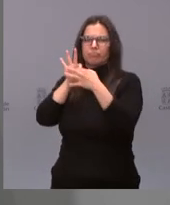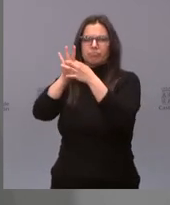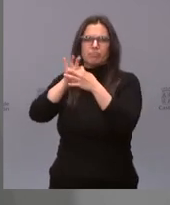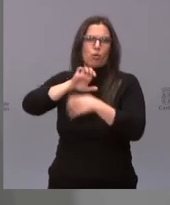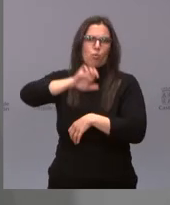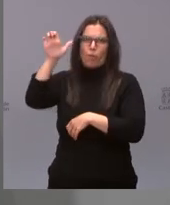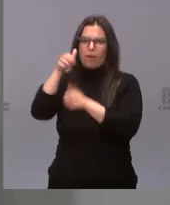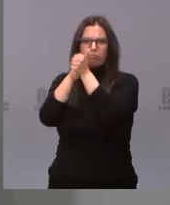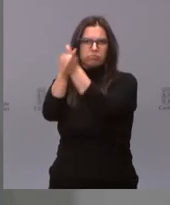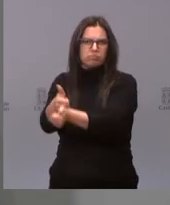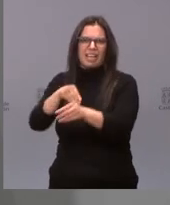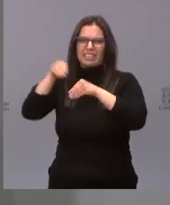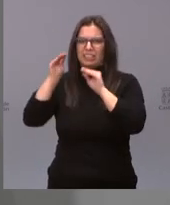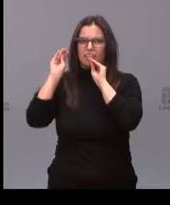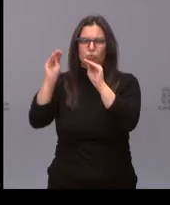estamos haciendo.